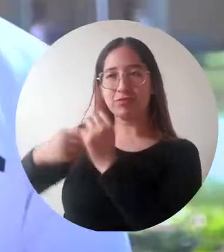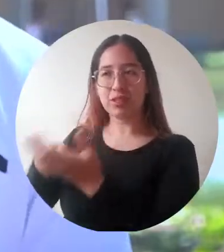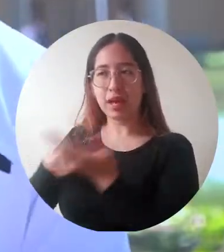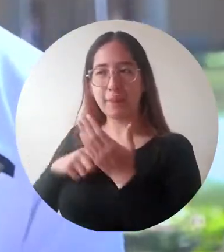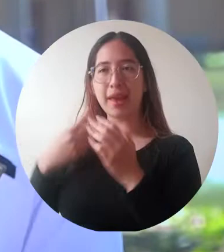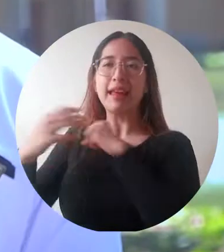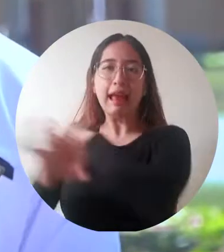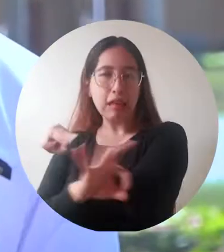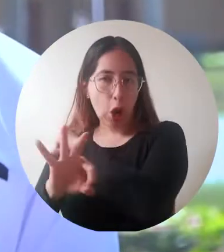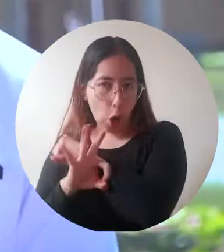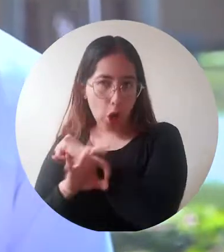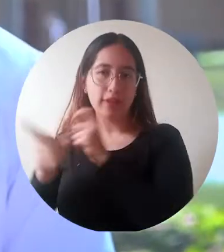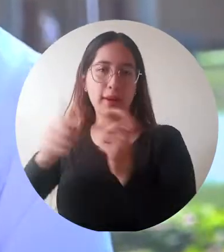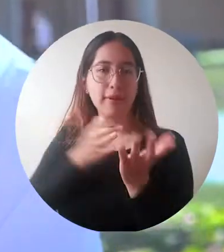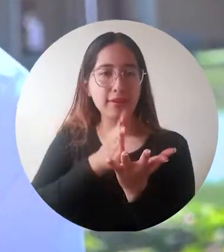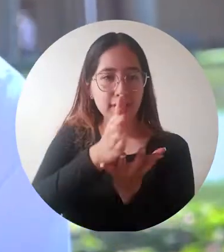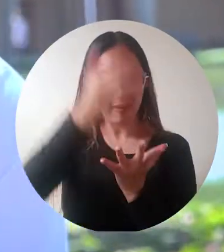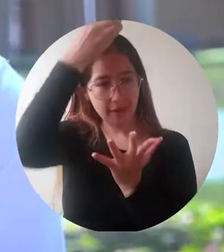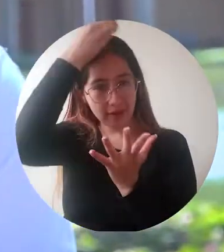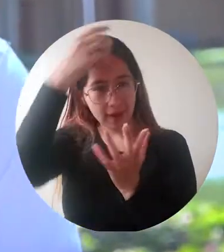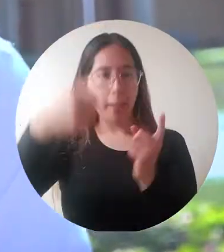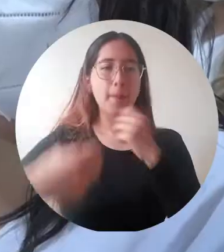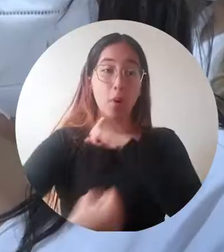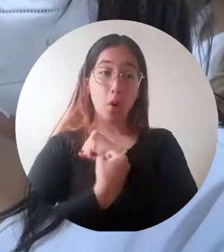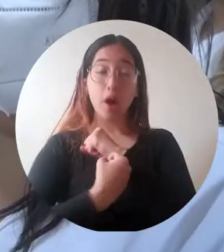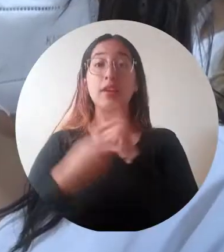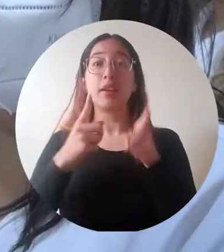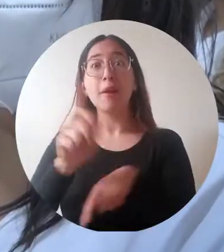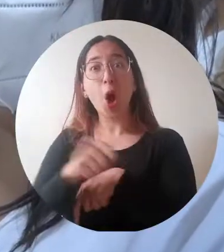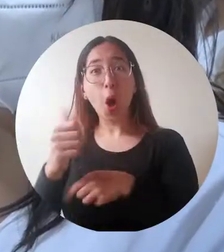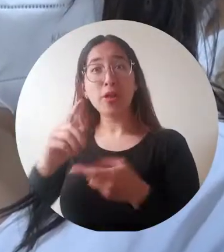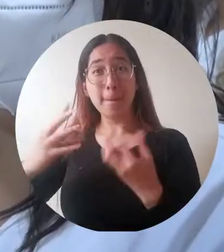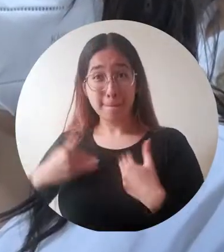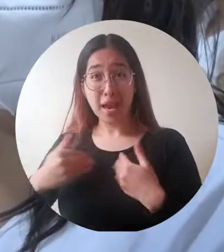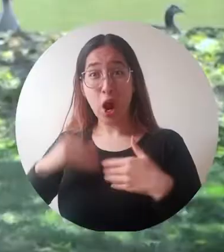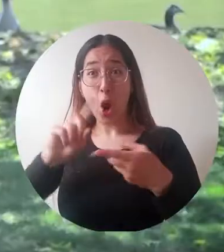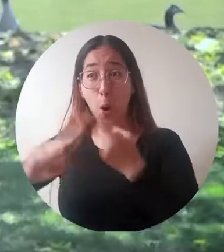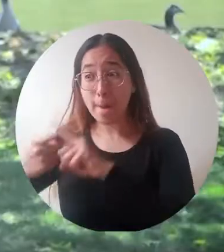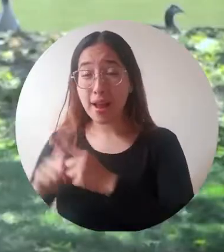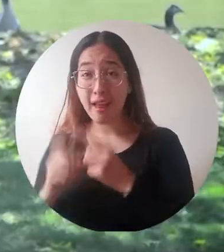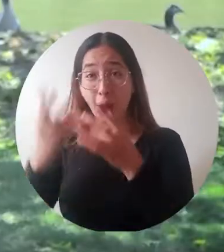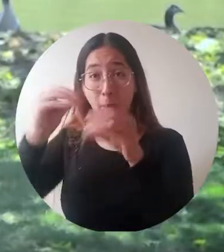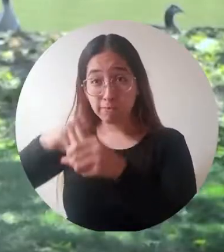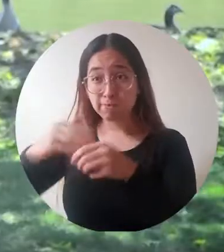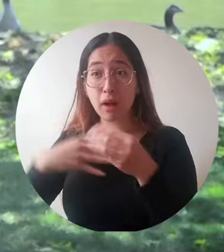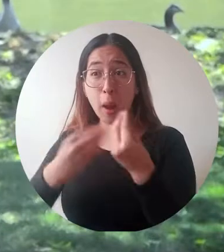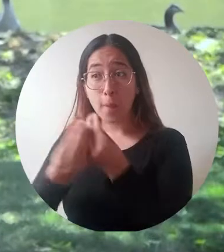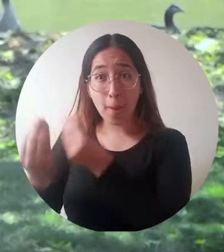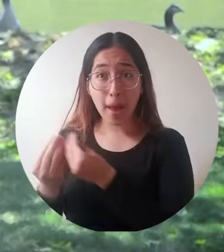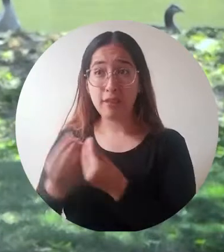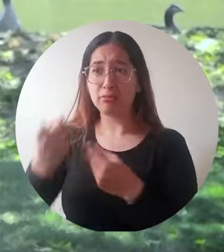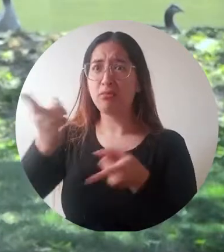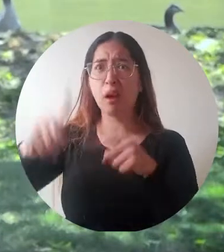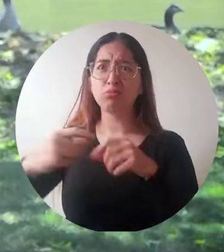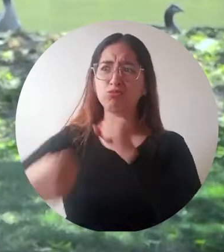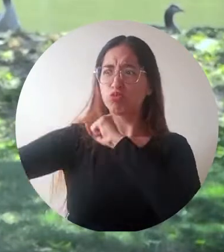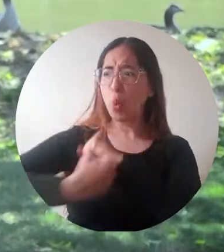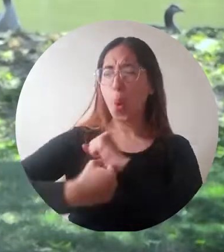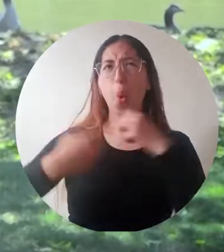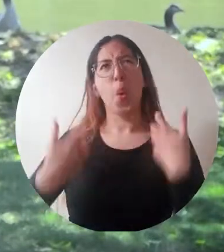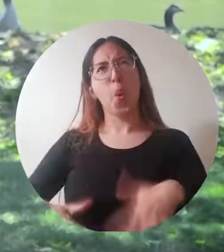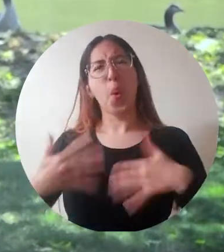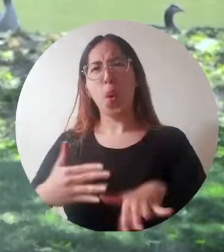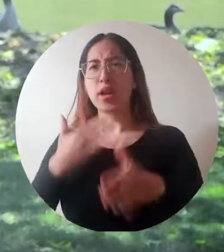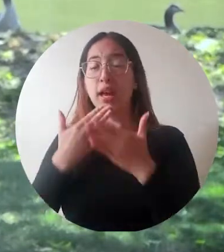un apoyo desde el programa de enfermería, inclusive desde mis compañeros sentí el apoyo emocional. Poco a poco comencé a estar en programas en